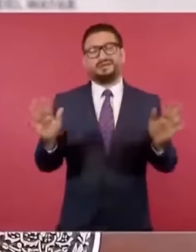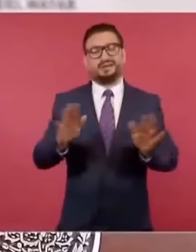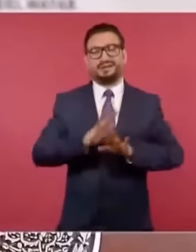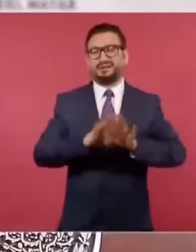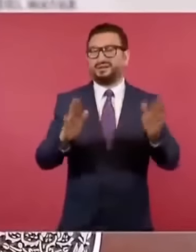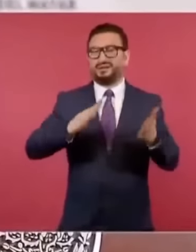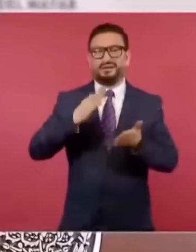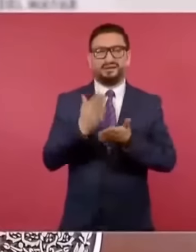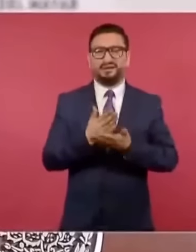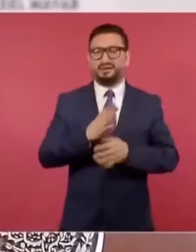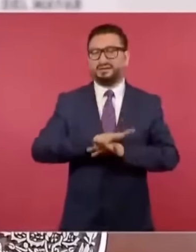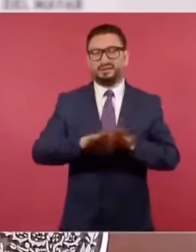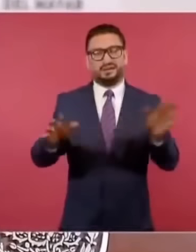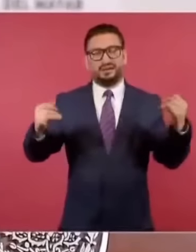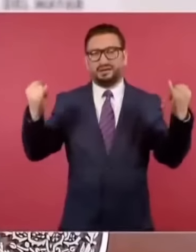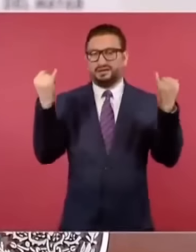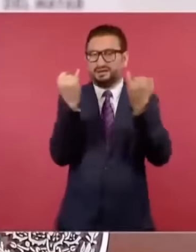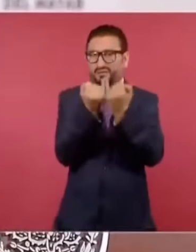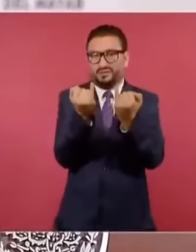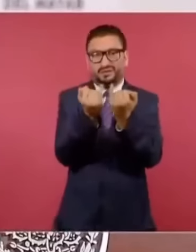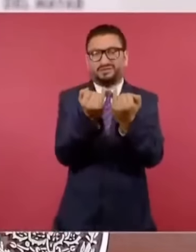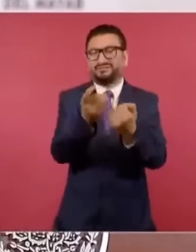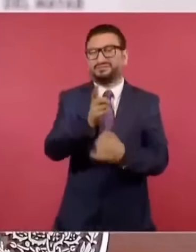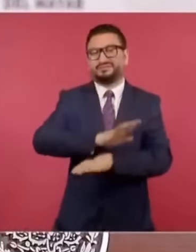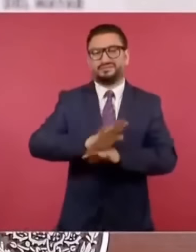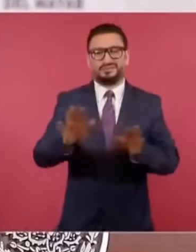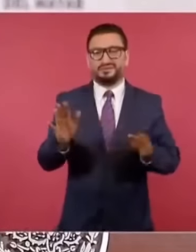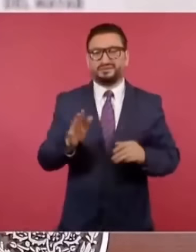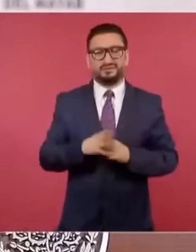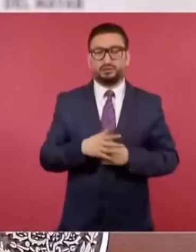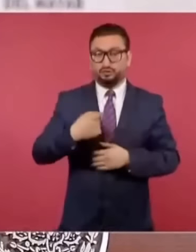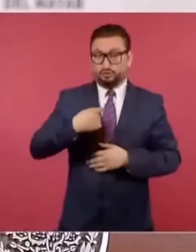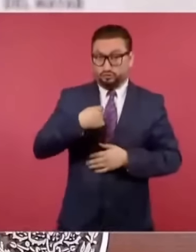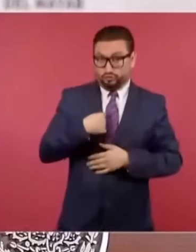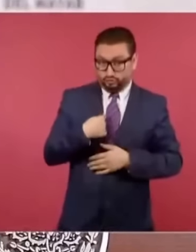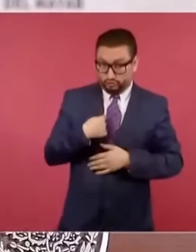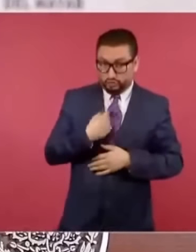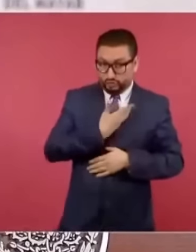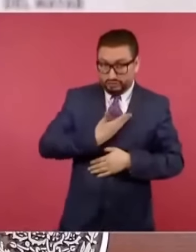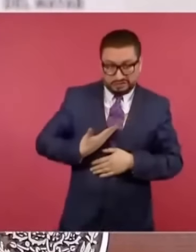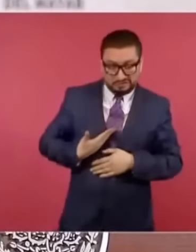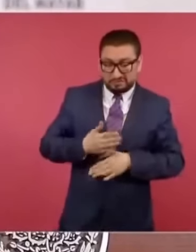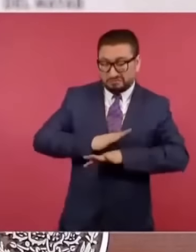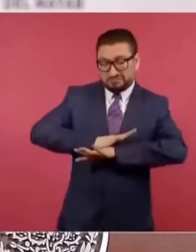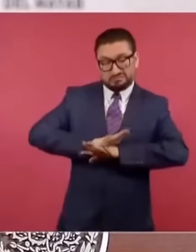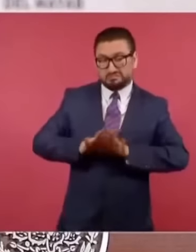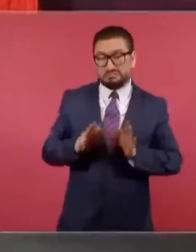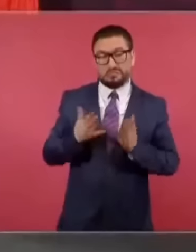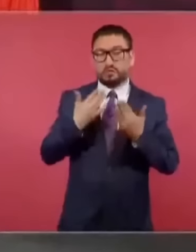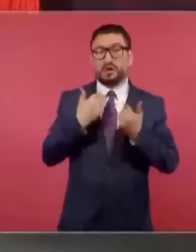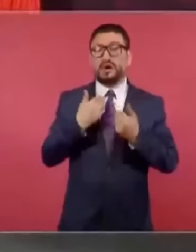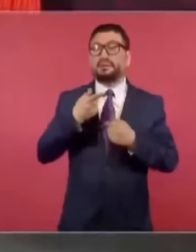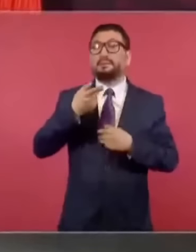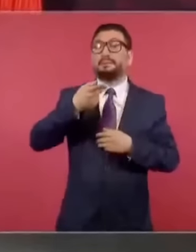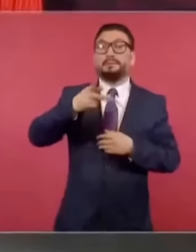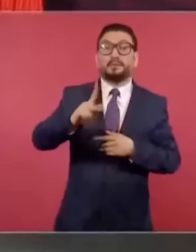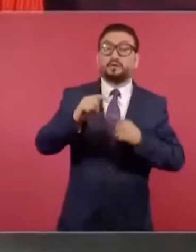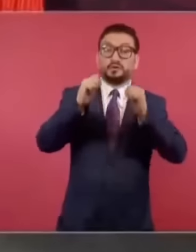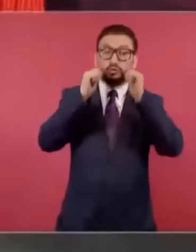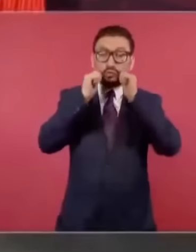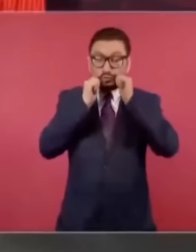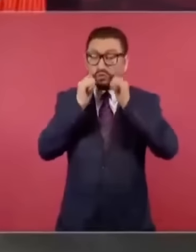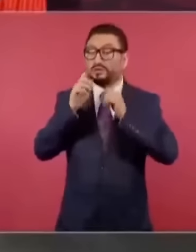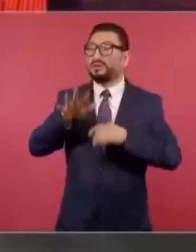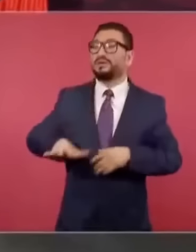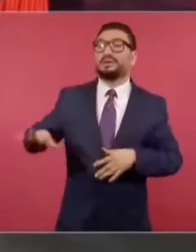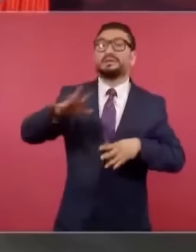no va a ser igual, ya no voy a estar yo, pero ya esto ya cambió porque el pueblo así lo